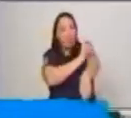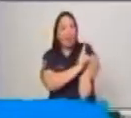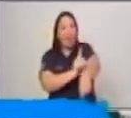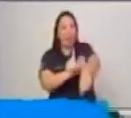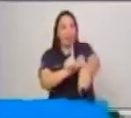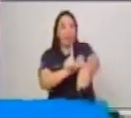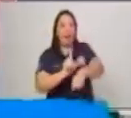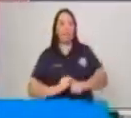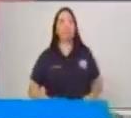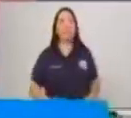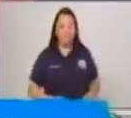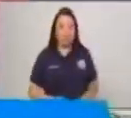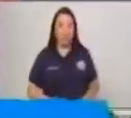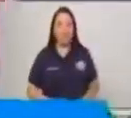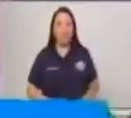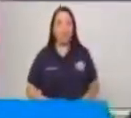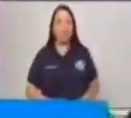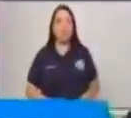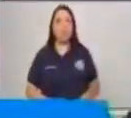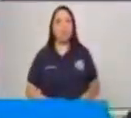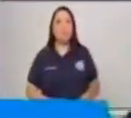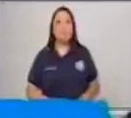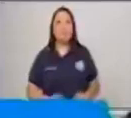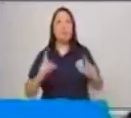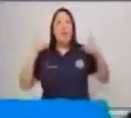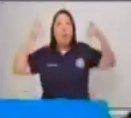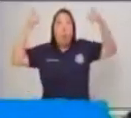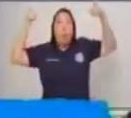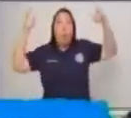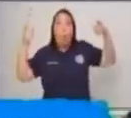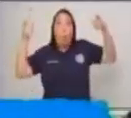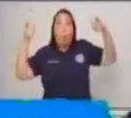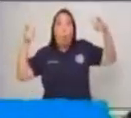Muy bien. El sombrerón.